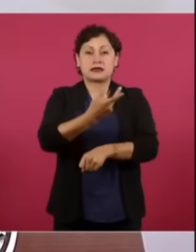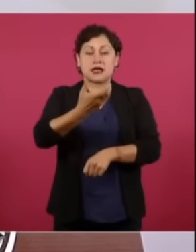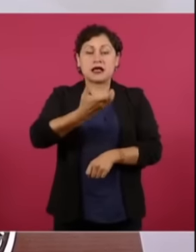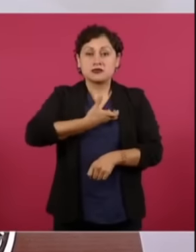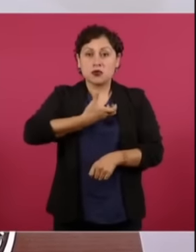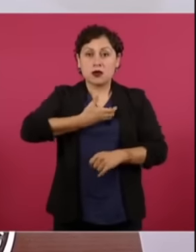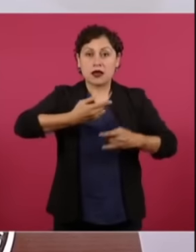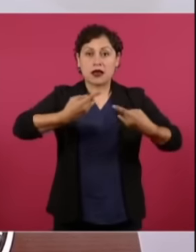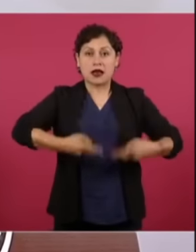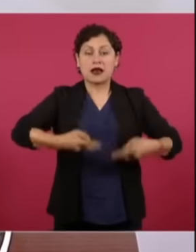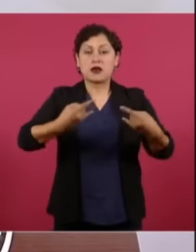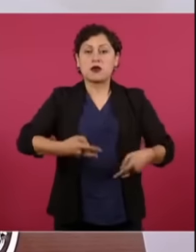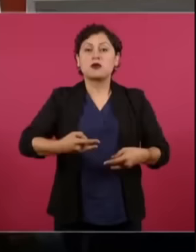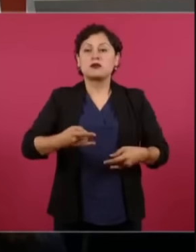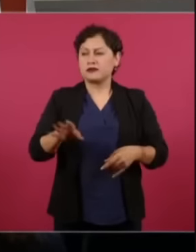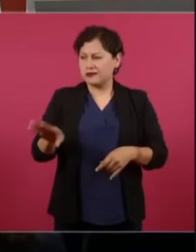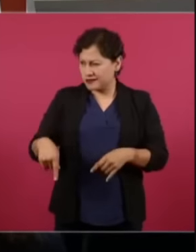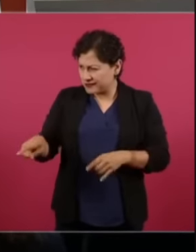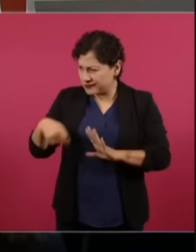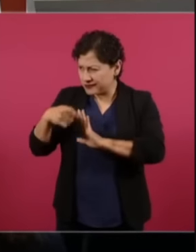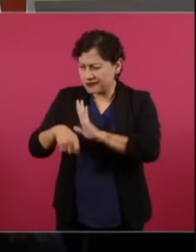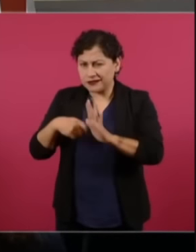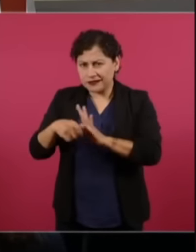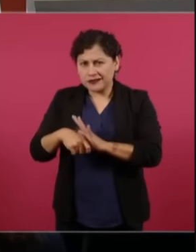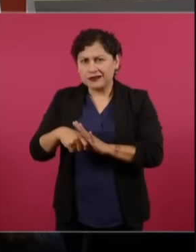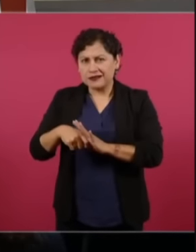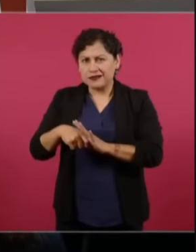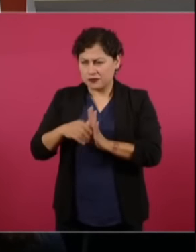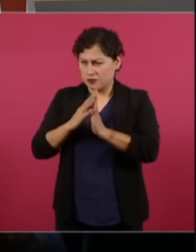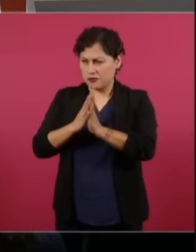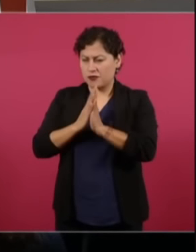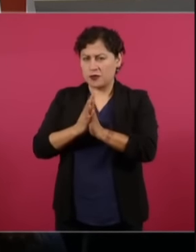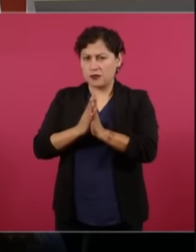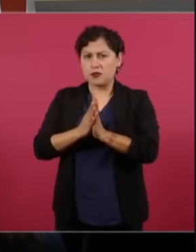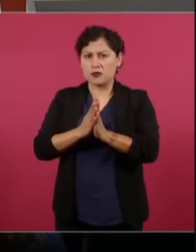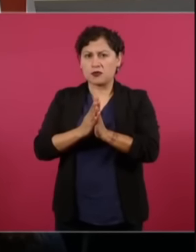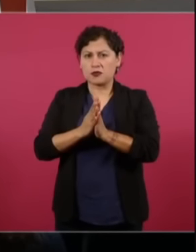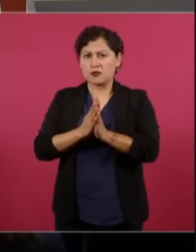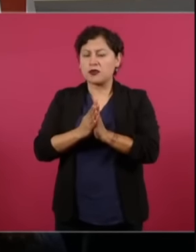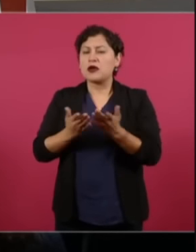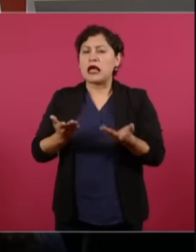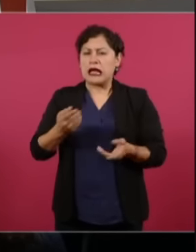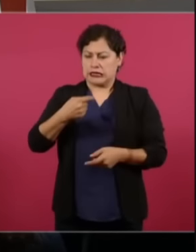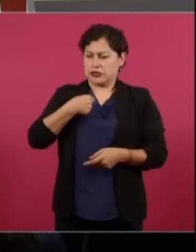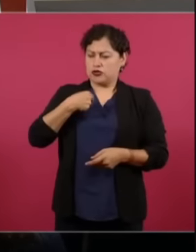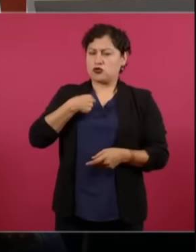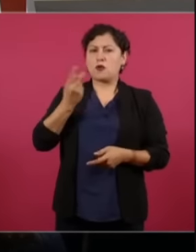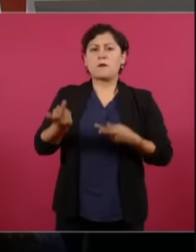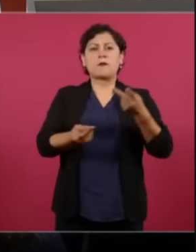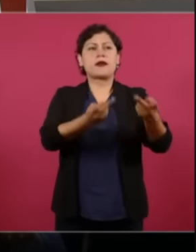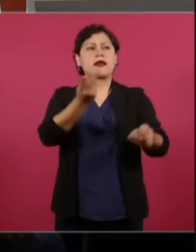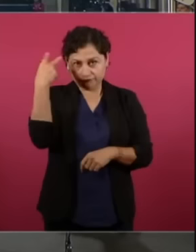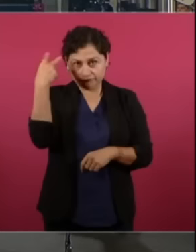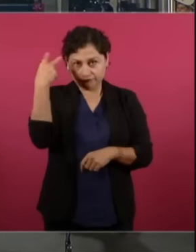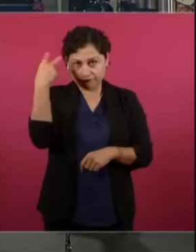seco a la presidenta ministra de Norma Piña y la pone de rodillas con tremendo video.